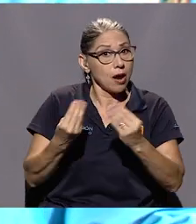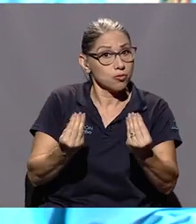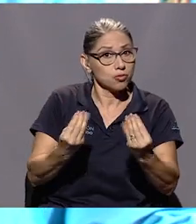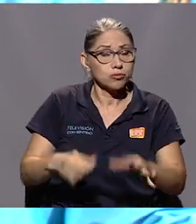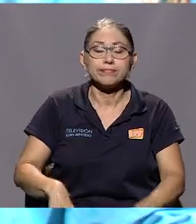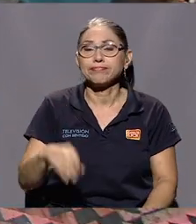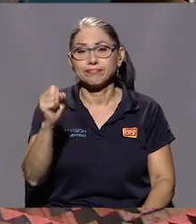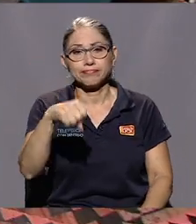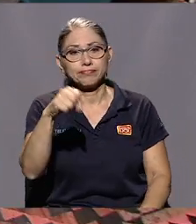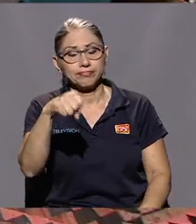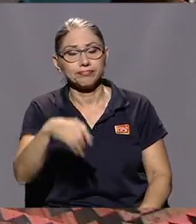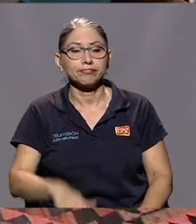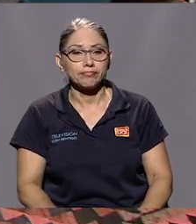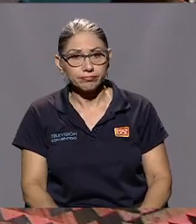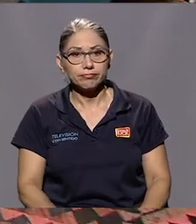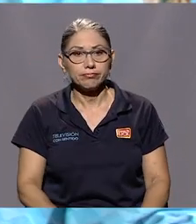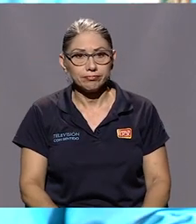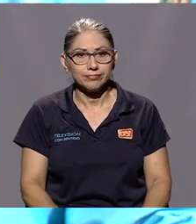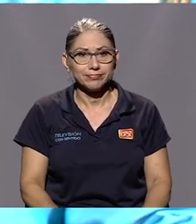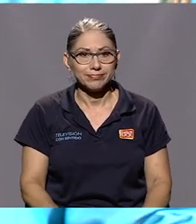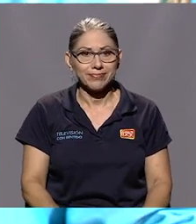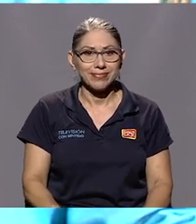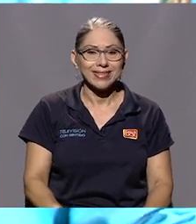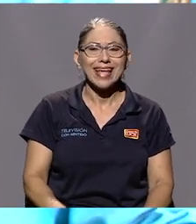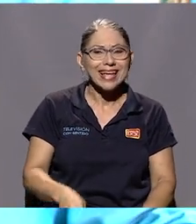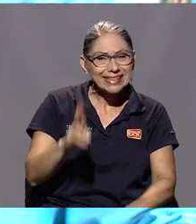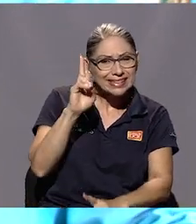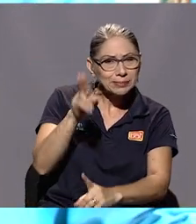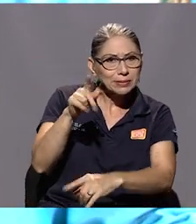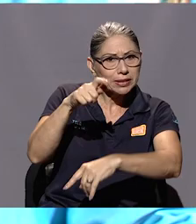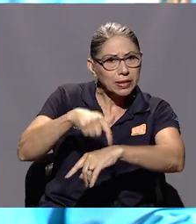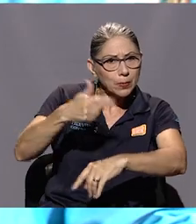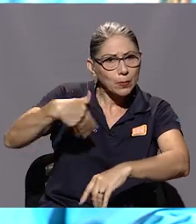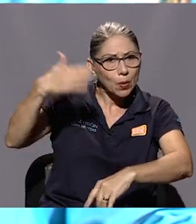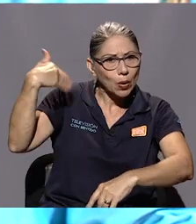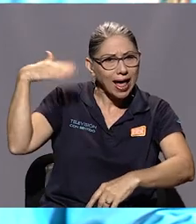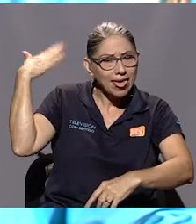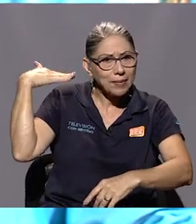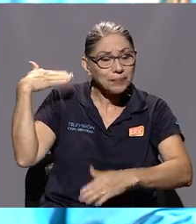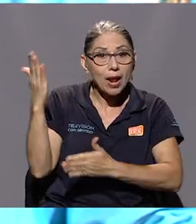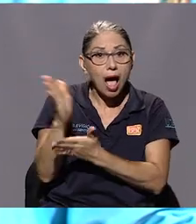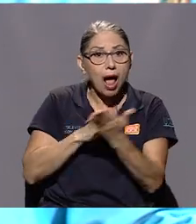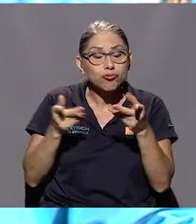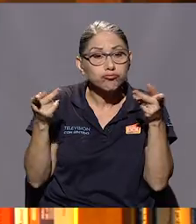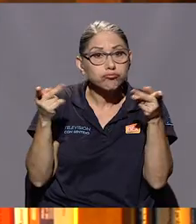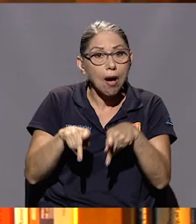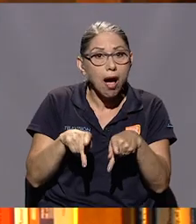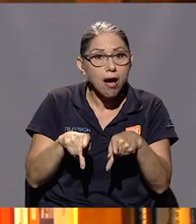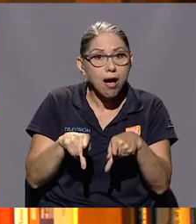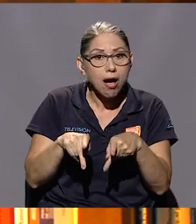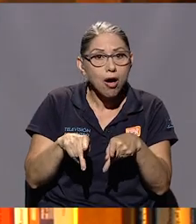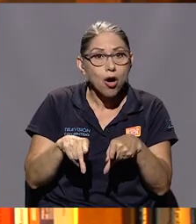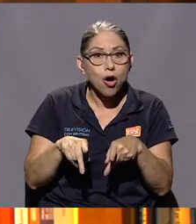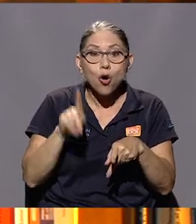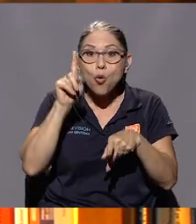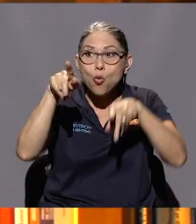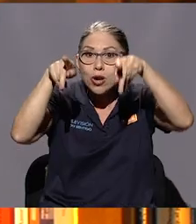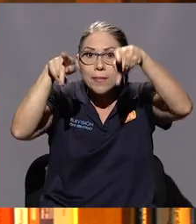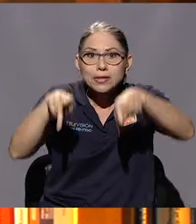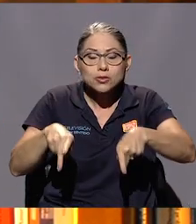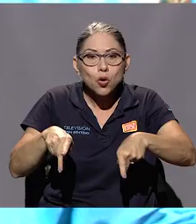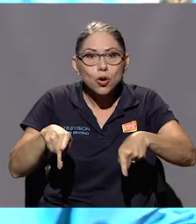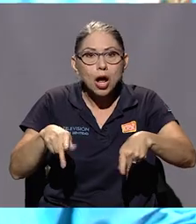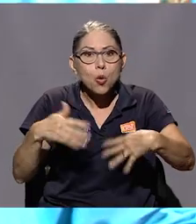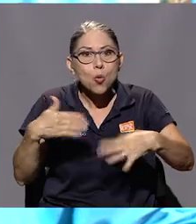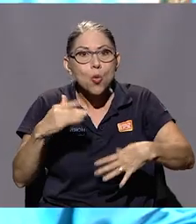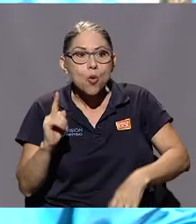significa mucho. Significa mucho. En esa misma temporada hay una coincidencia. Llega todo un